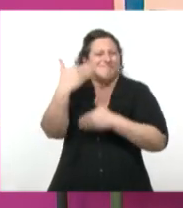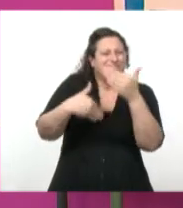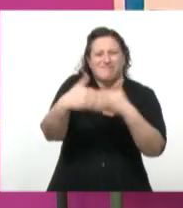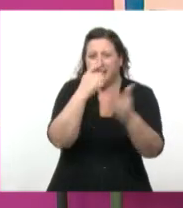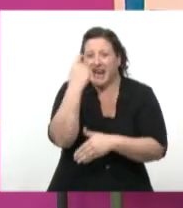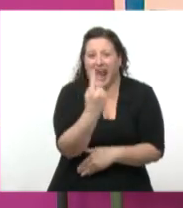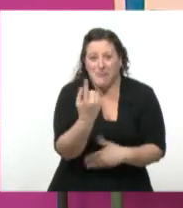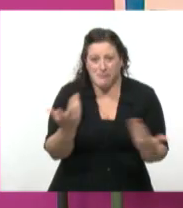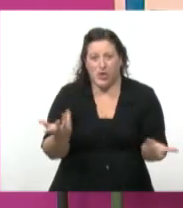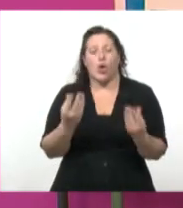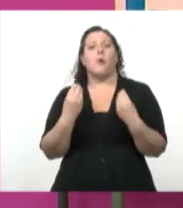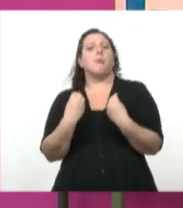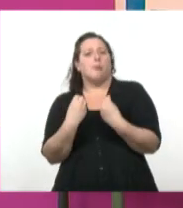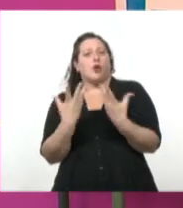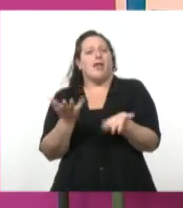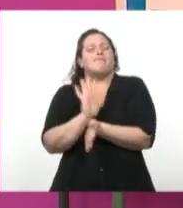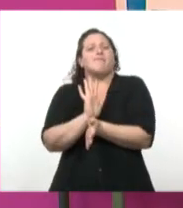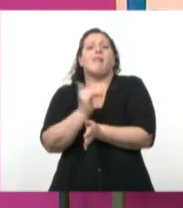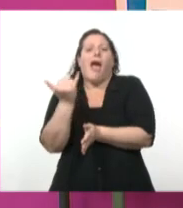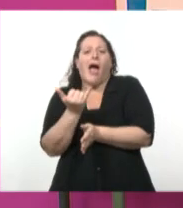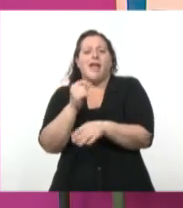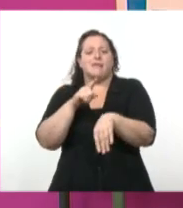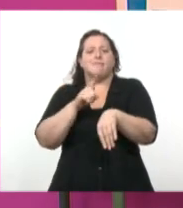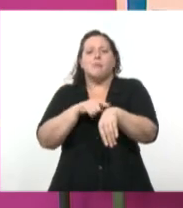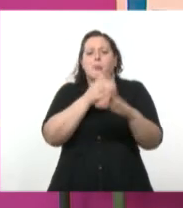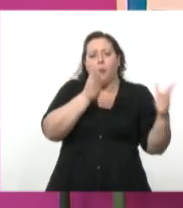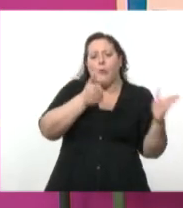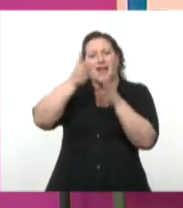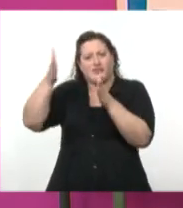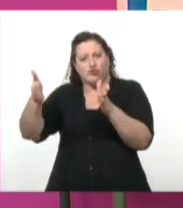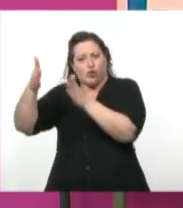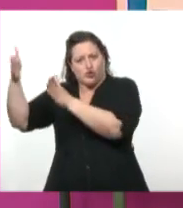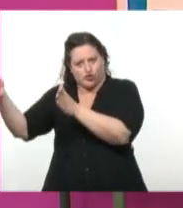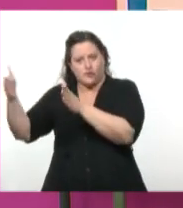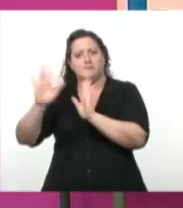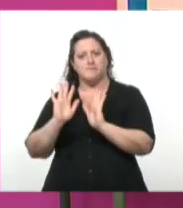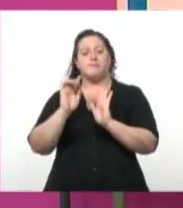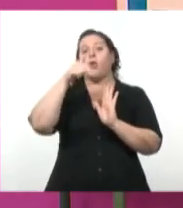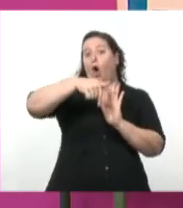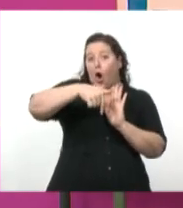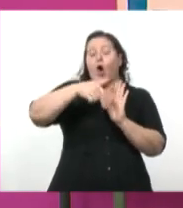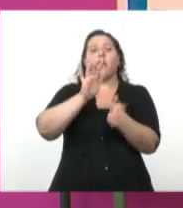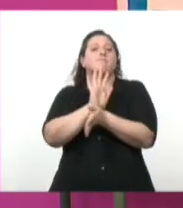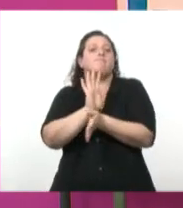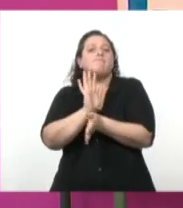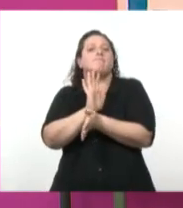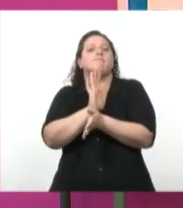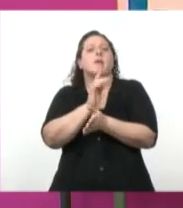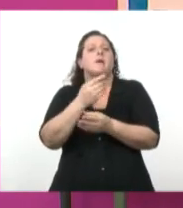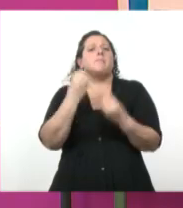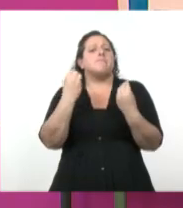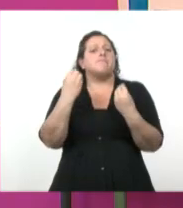como un proceso que tiene distintas fases, ¿no? Entonces, bueno, la idea de hoy es empezar a pensar justamente qué pasaba